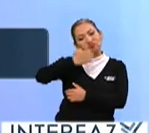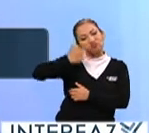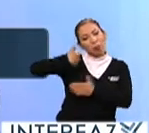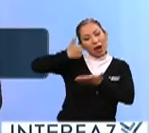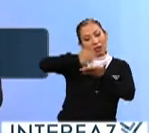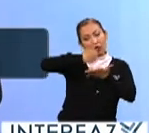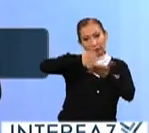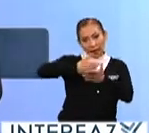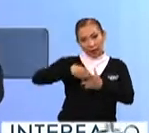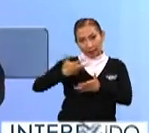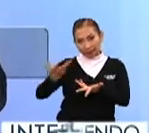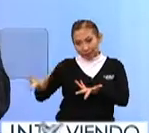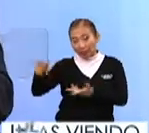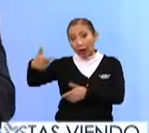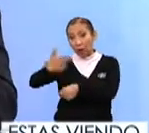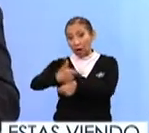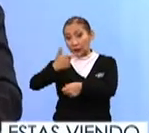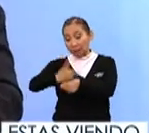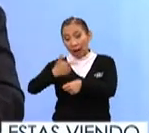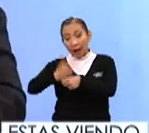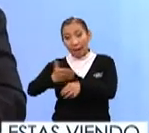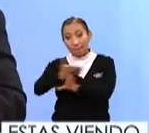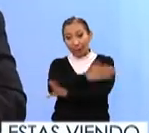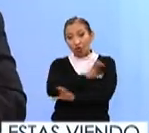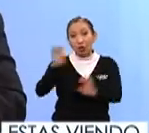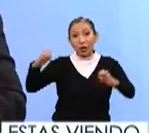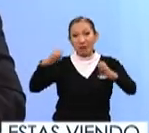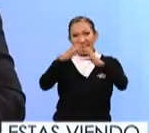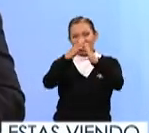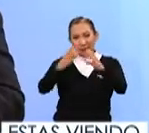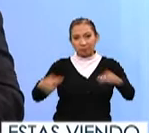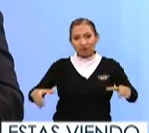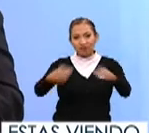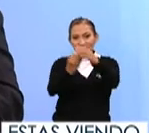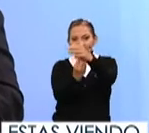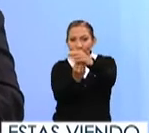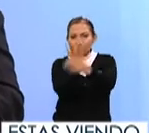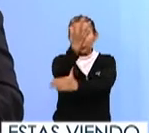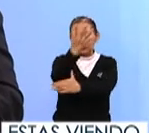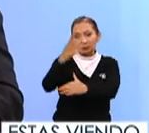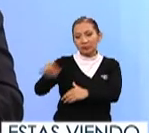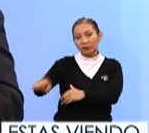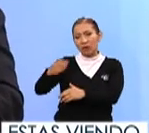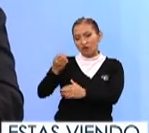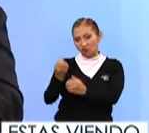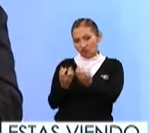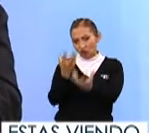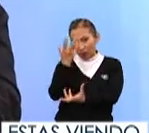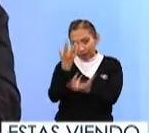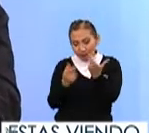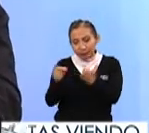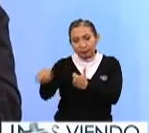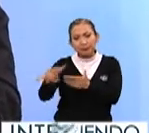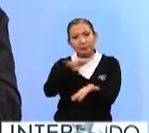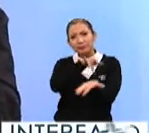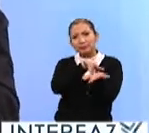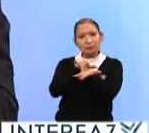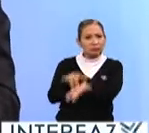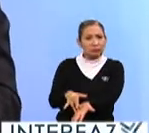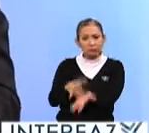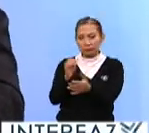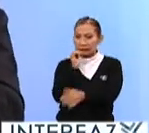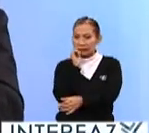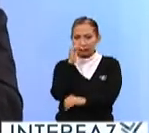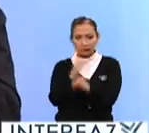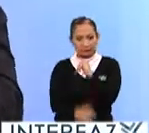colaboración que ofreció a Guatemala durante la emergencia por la erupción del volcán de fuego el apoyo no